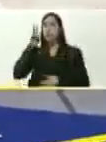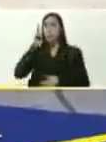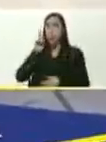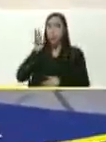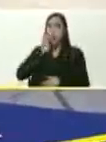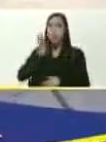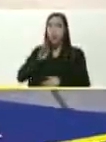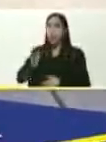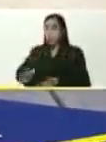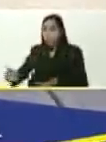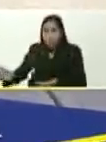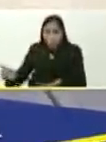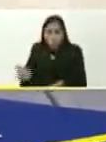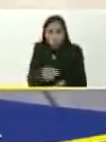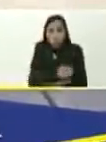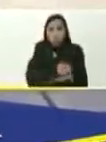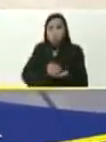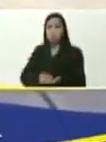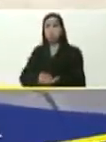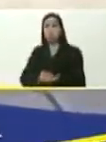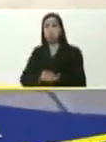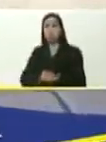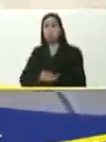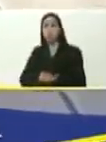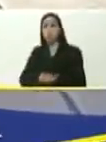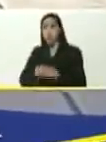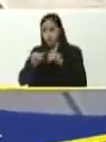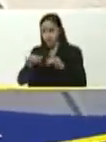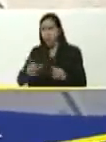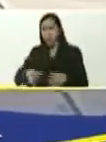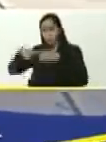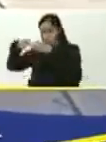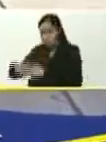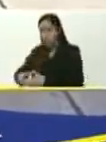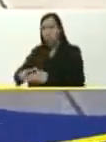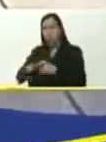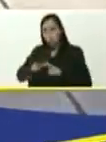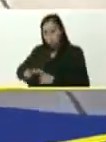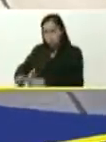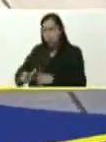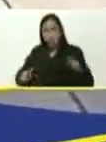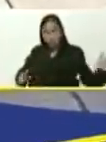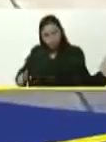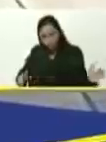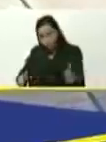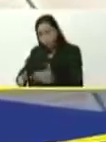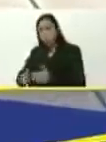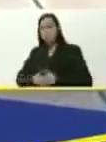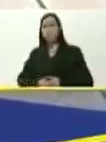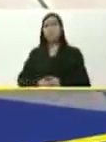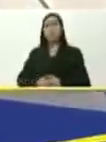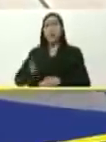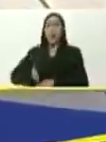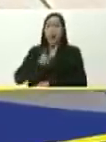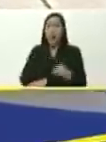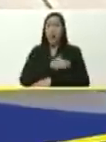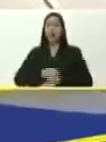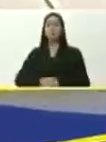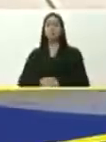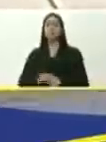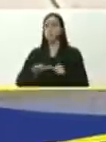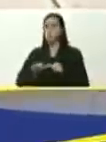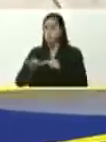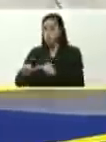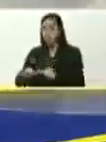basura, mantener la basura en su lugar, recolectarla a tiempo, y mantener